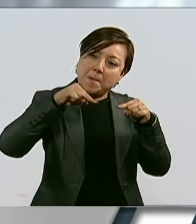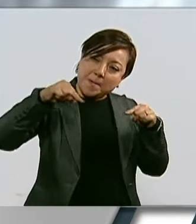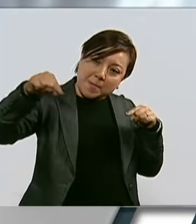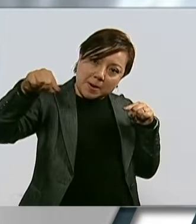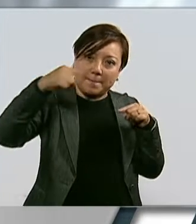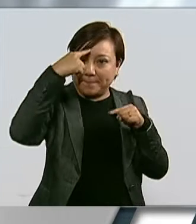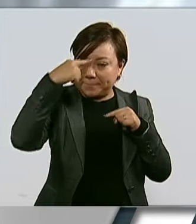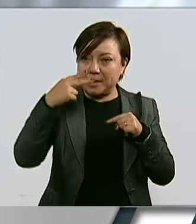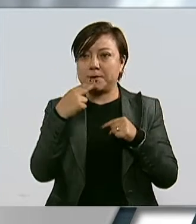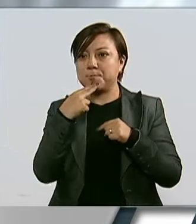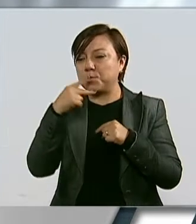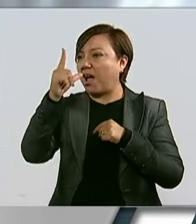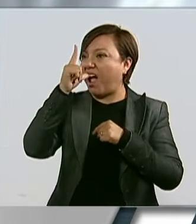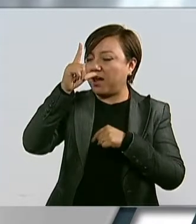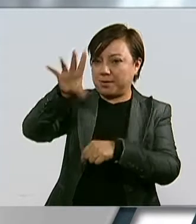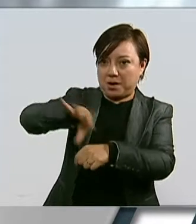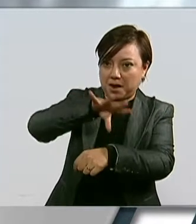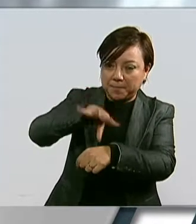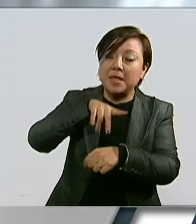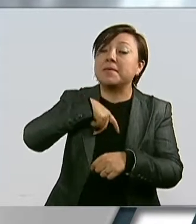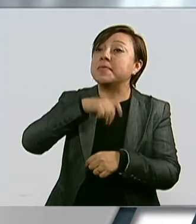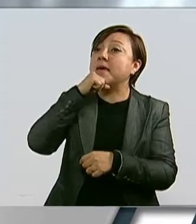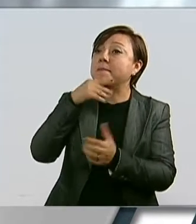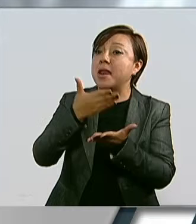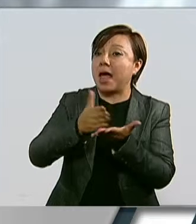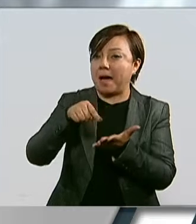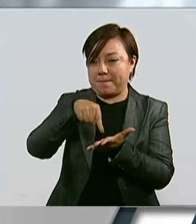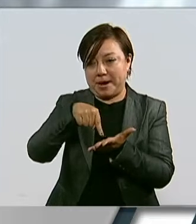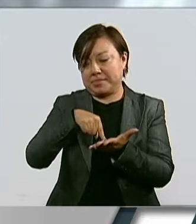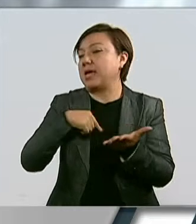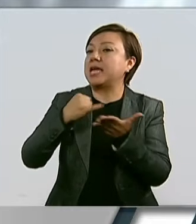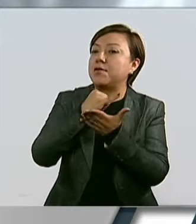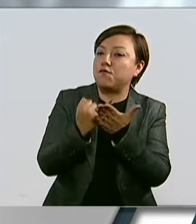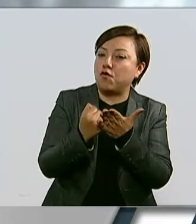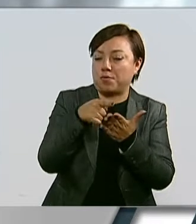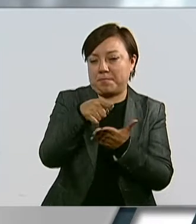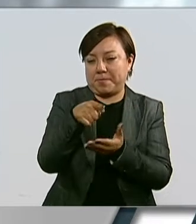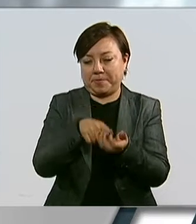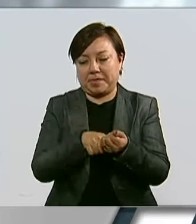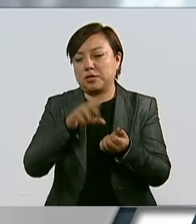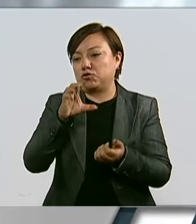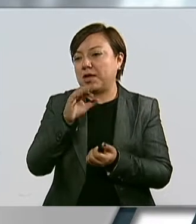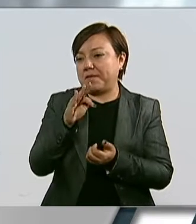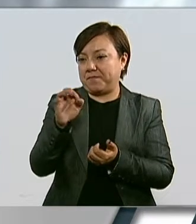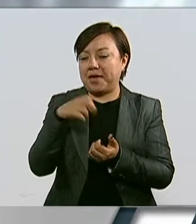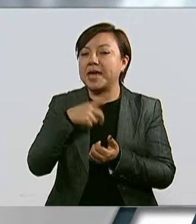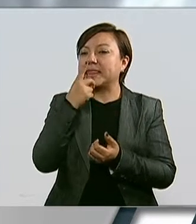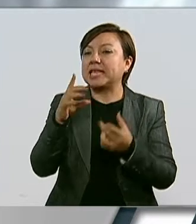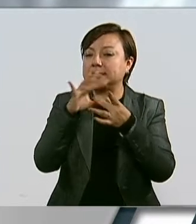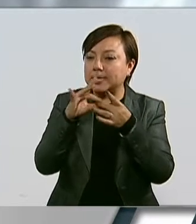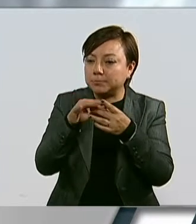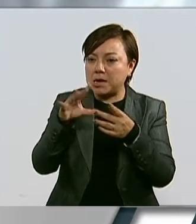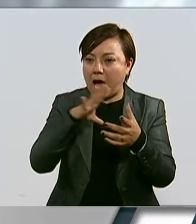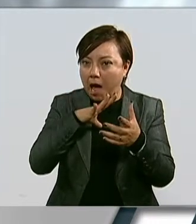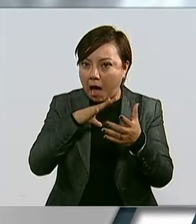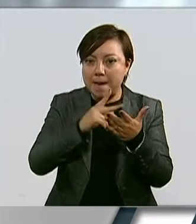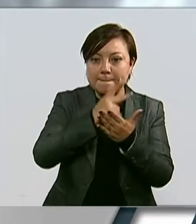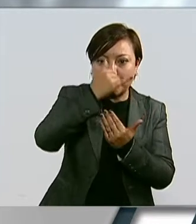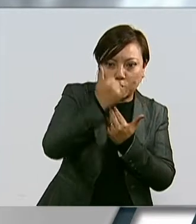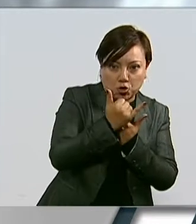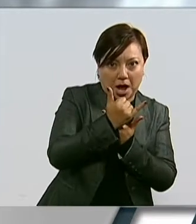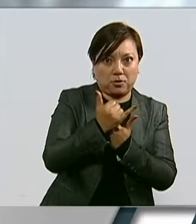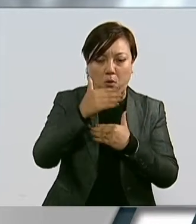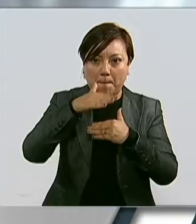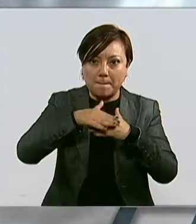nacional. Cabe destacar que, como se indica en el informe de CFE, tiene 15 proyectos de ampliación y